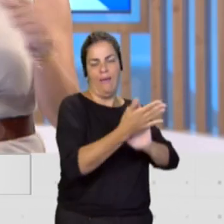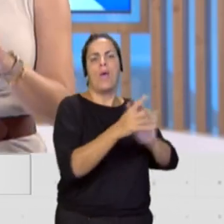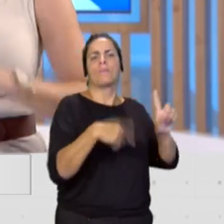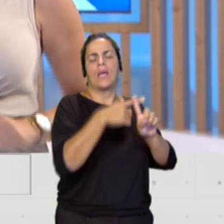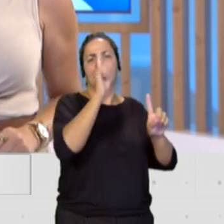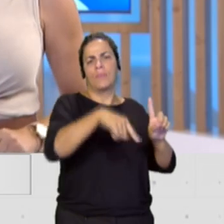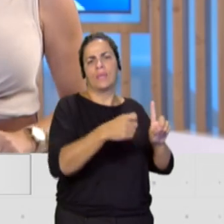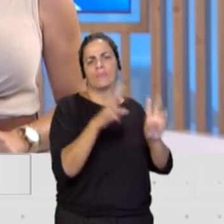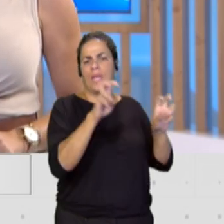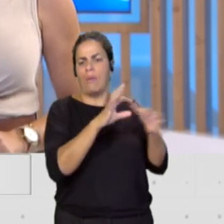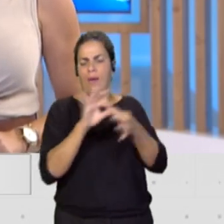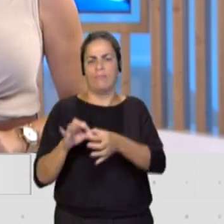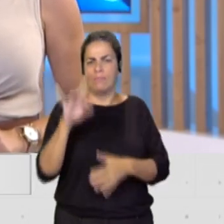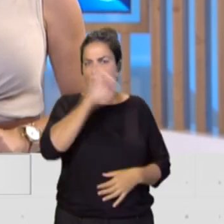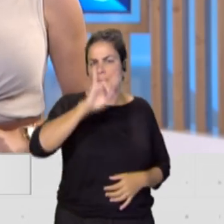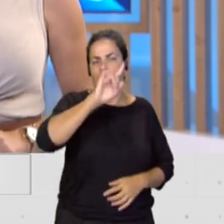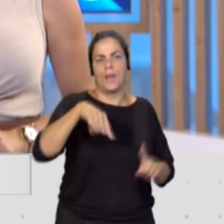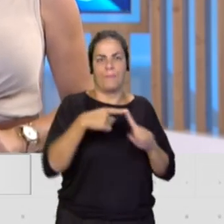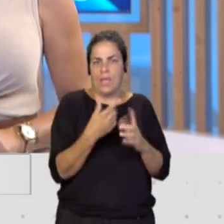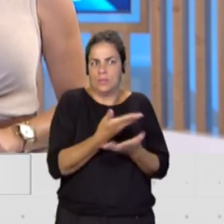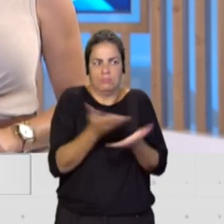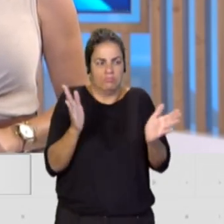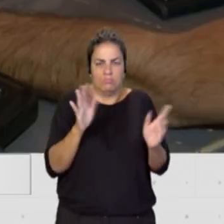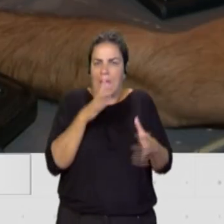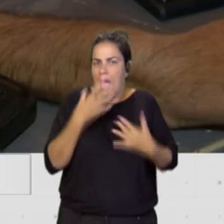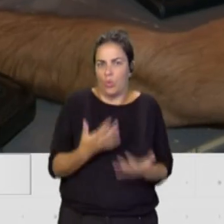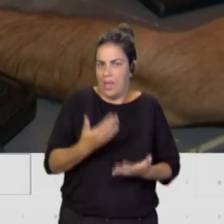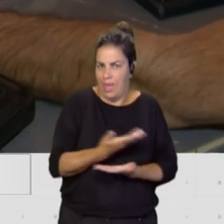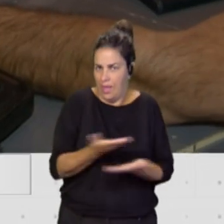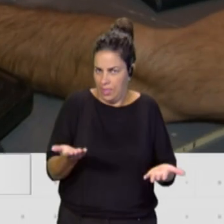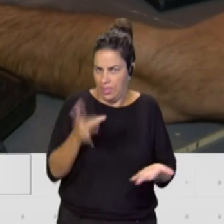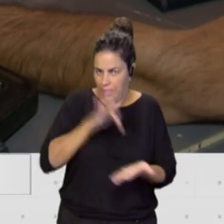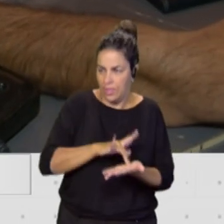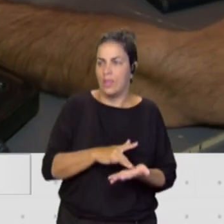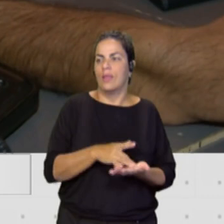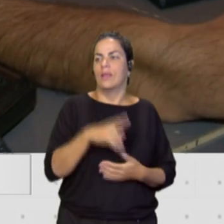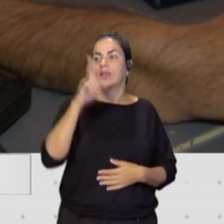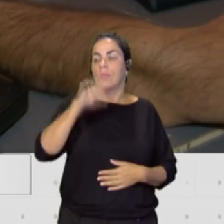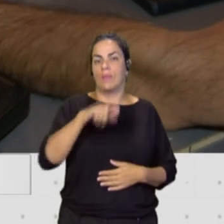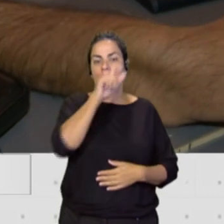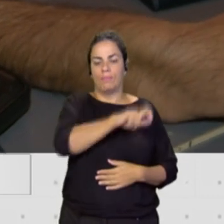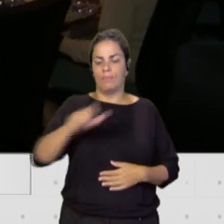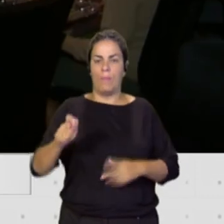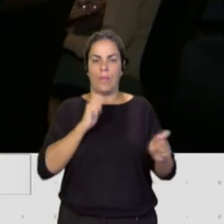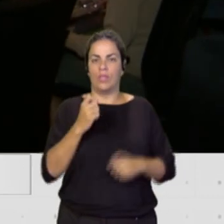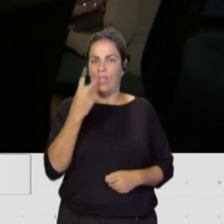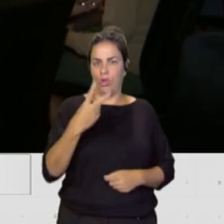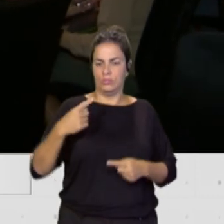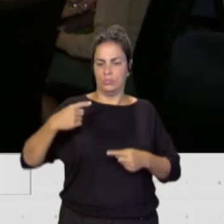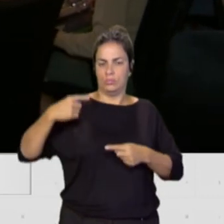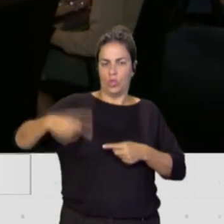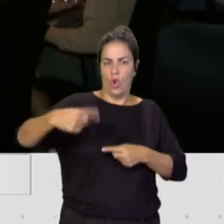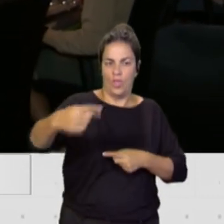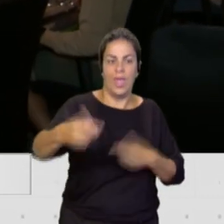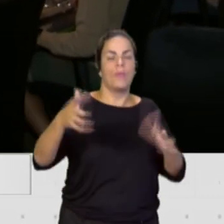nuestro archipiélago y con toda la actualidad que en él acontece. Tendremos dos periodistas seguramente cada día, pero además también